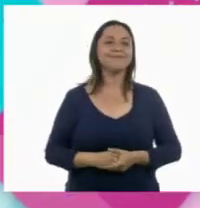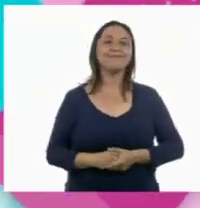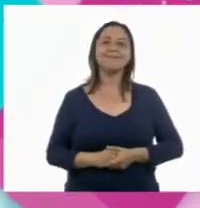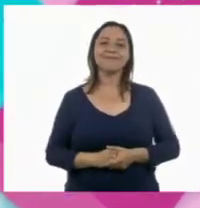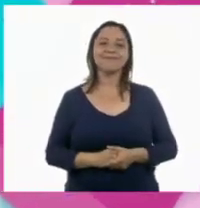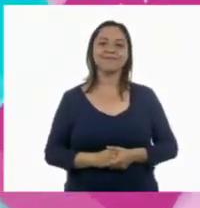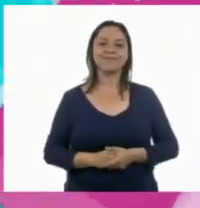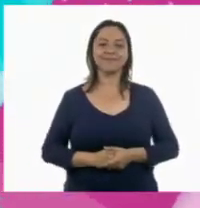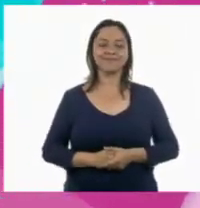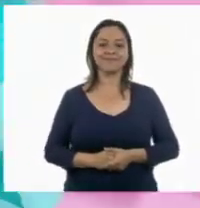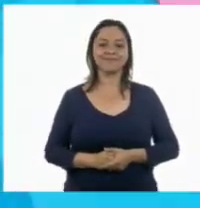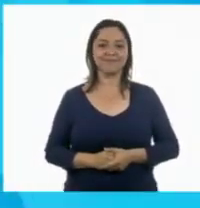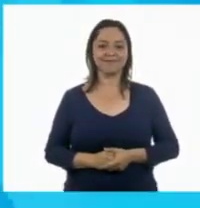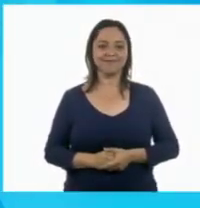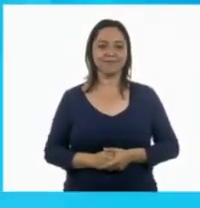verlo.